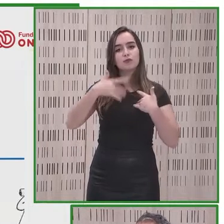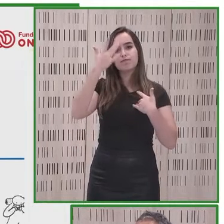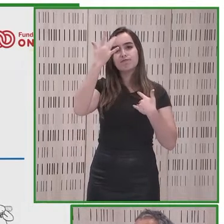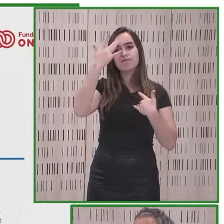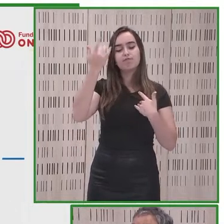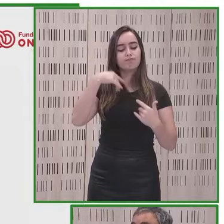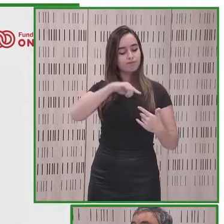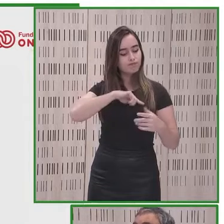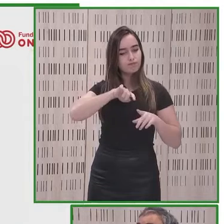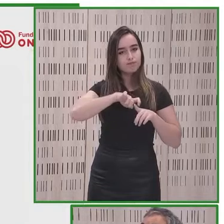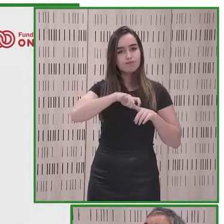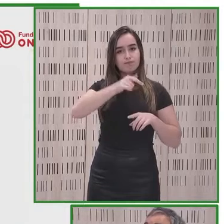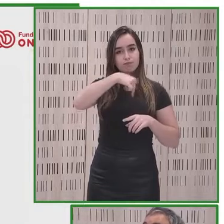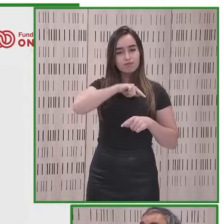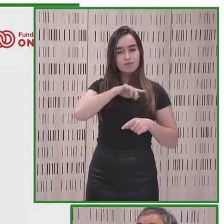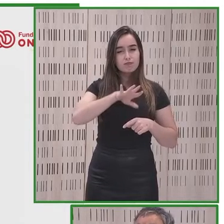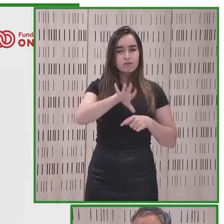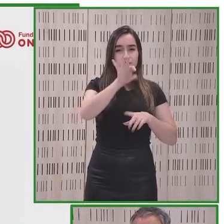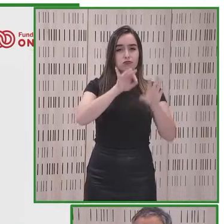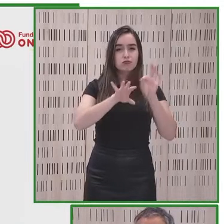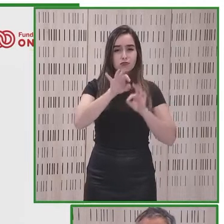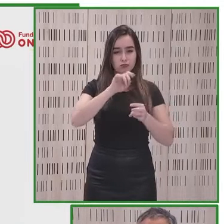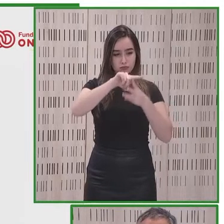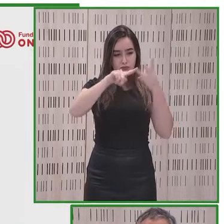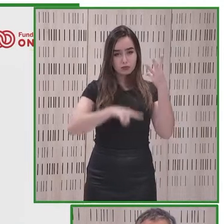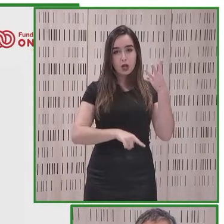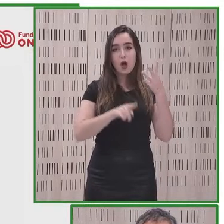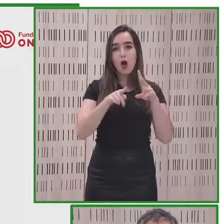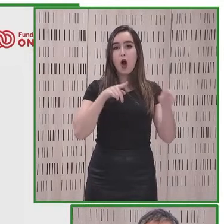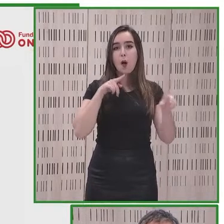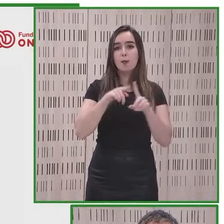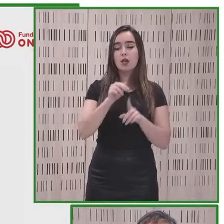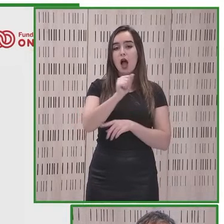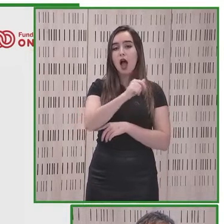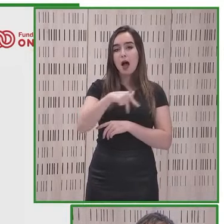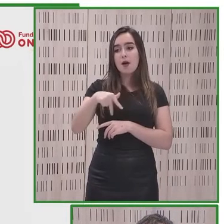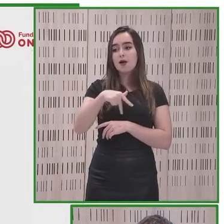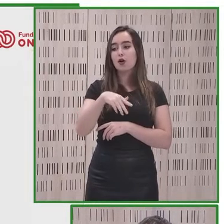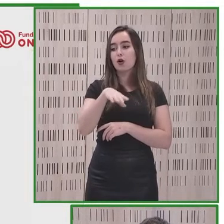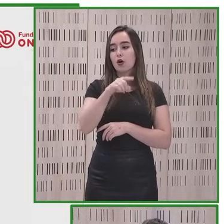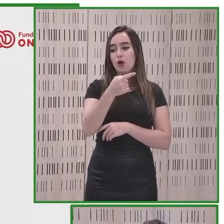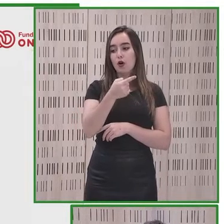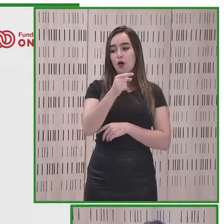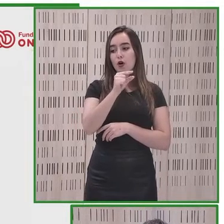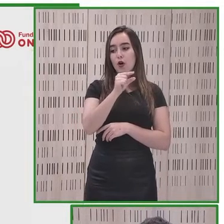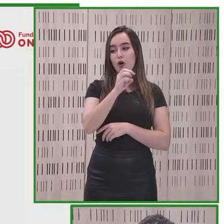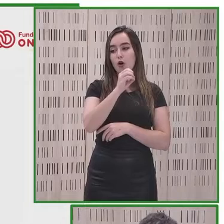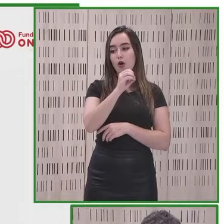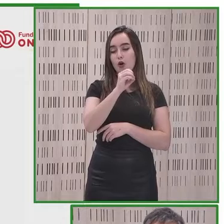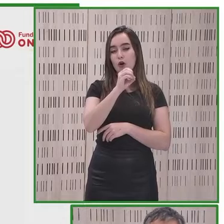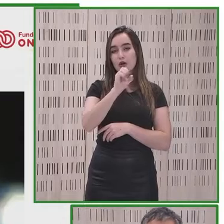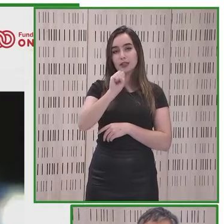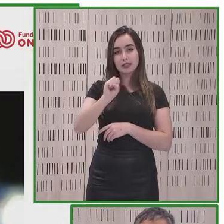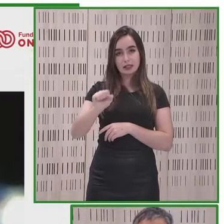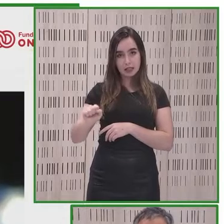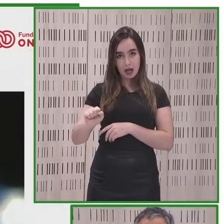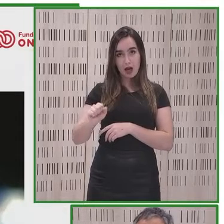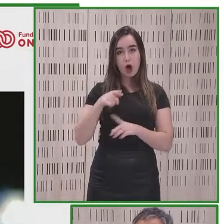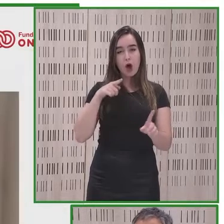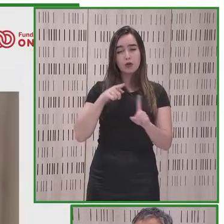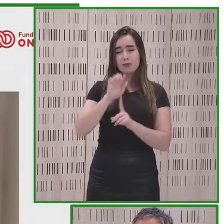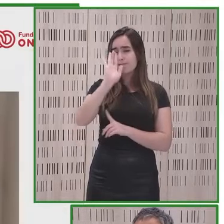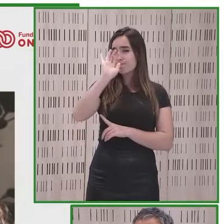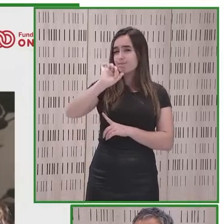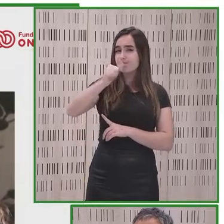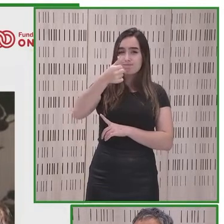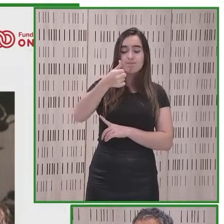la personalidad que hemos elegido para ser evaluados a través de la aplicación GOSA el objetivo principal de GOSA es que